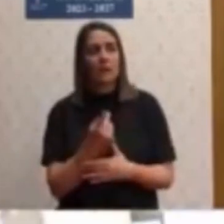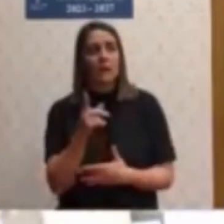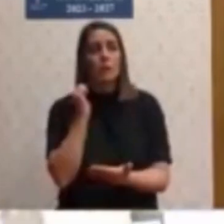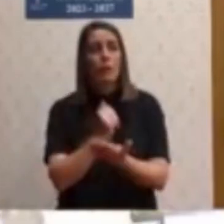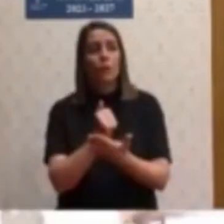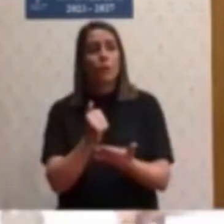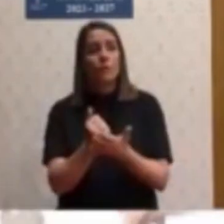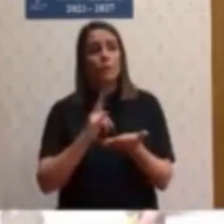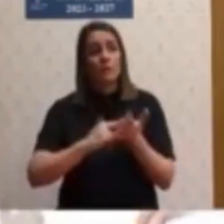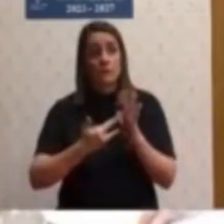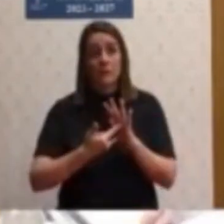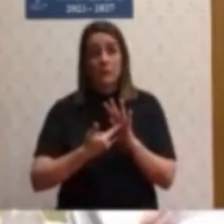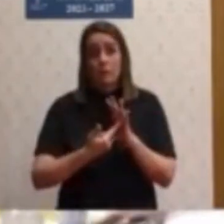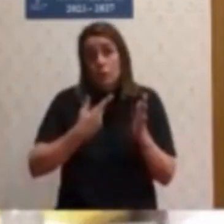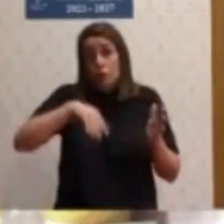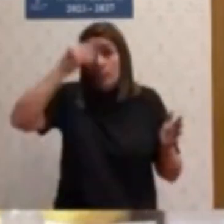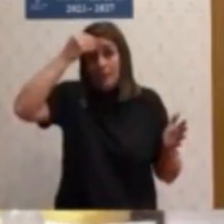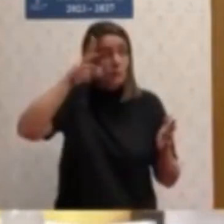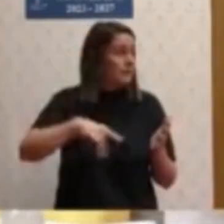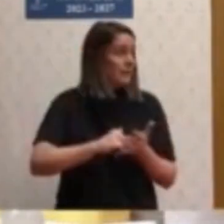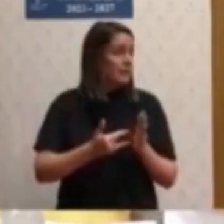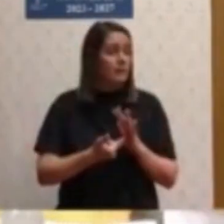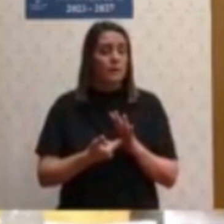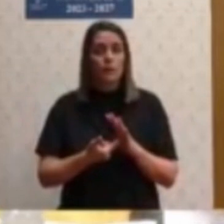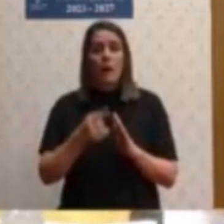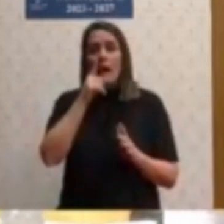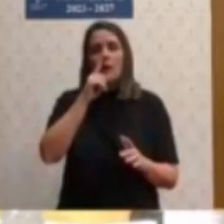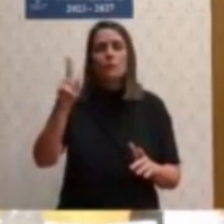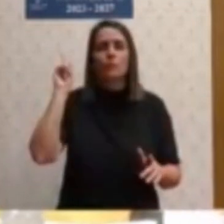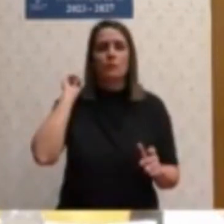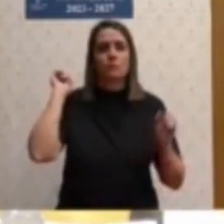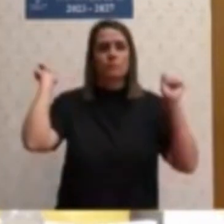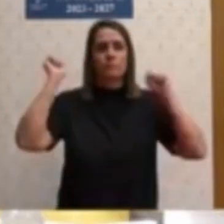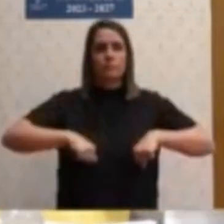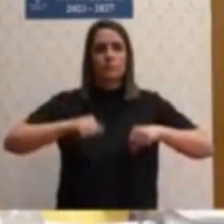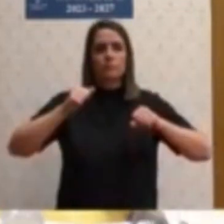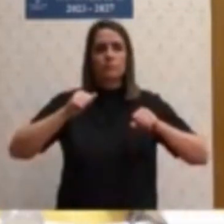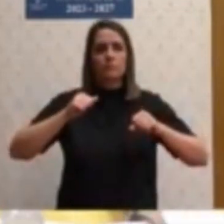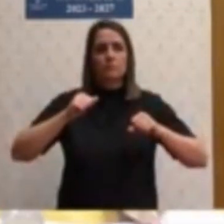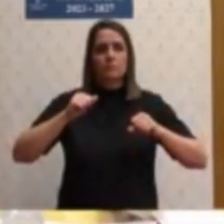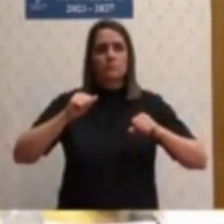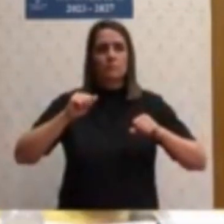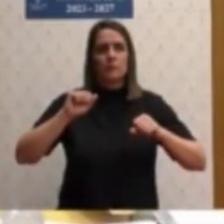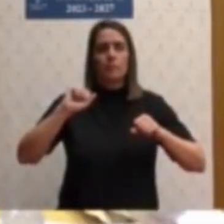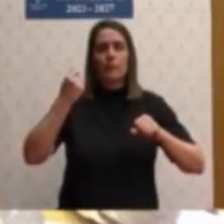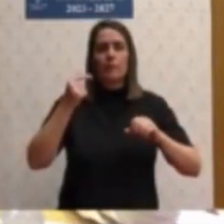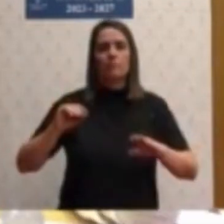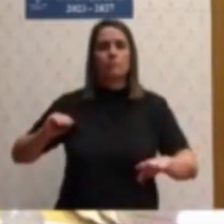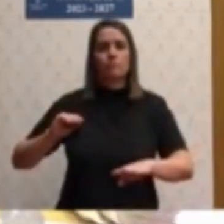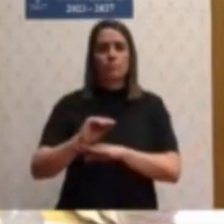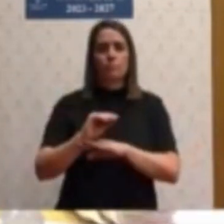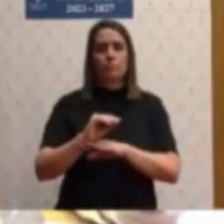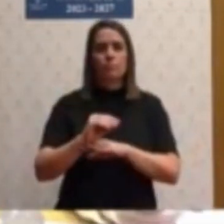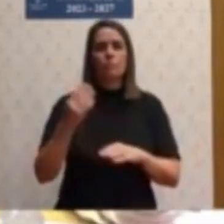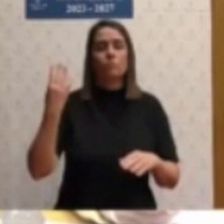A Corporación Provincial de Urense celebrou oxe o seu pleno ordinario correspondente ao mes de febreiro, que comezou coa toma de posesión de dous novos deputados